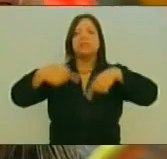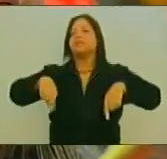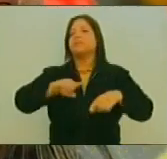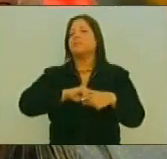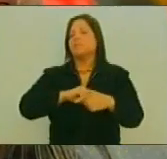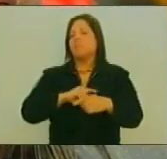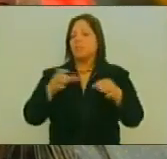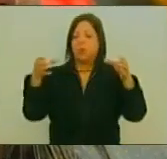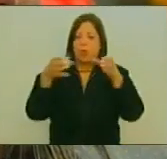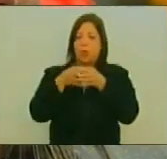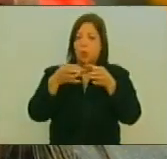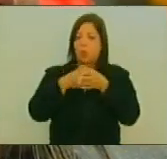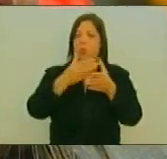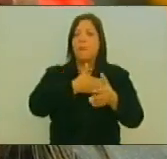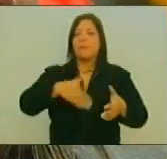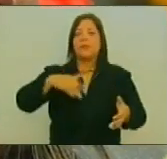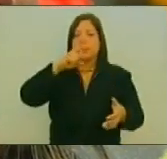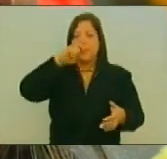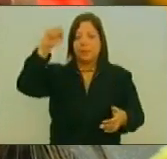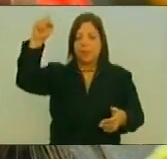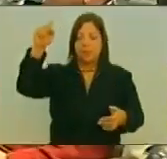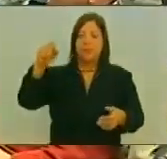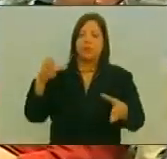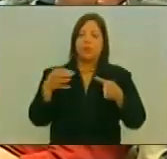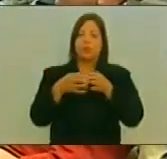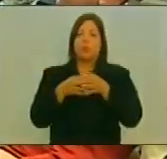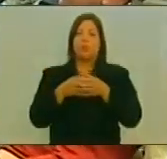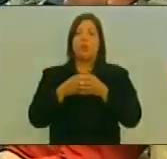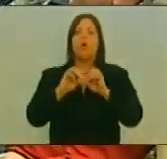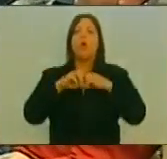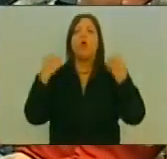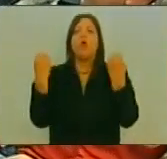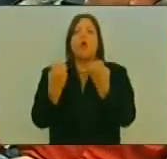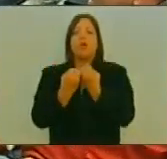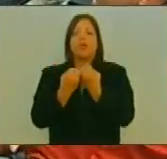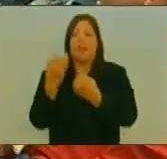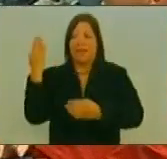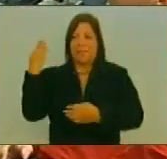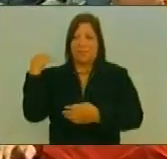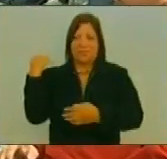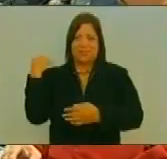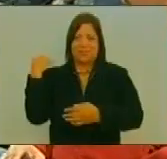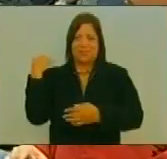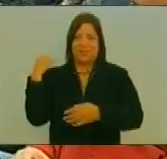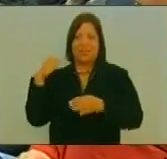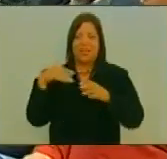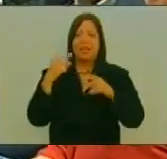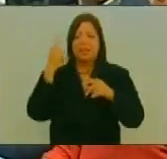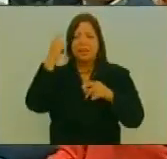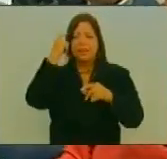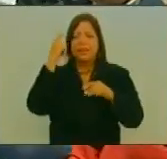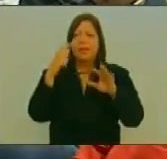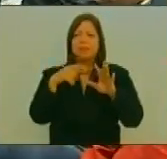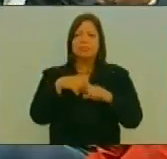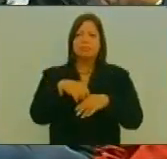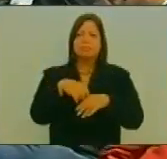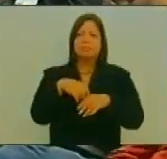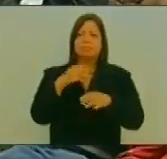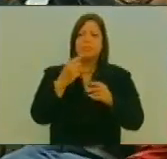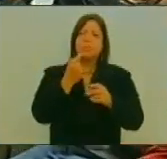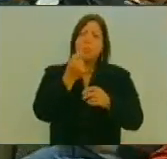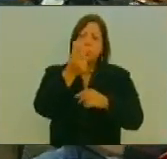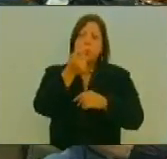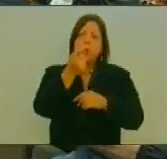Gabinete Del Presidente Maduro Organizamos En Pocos Días Hay que